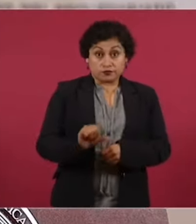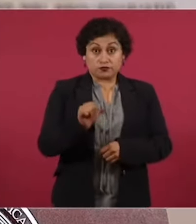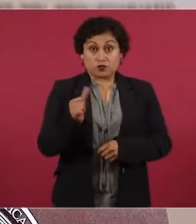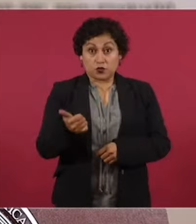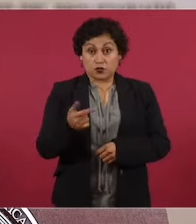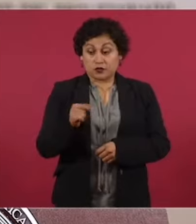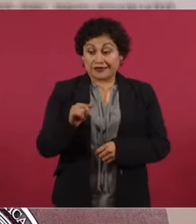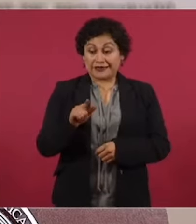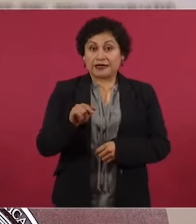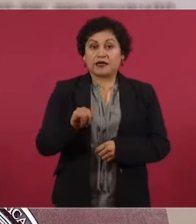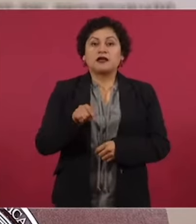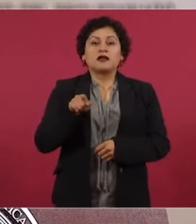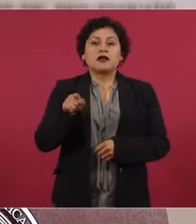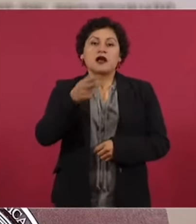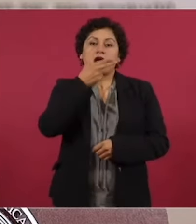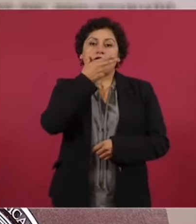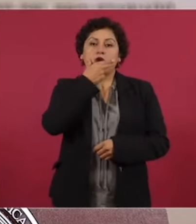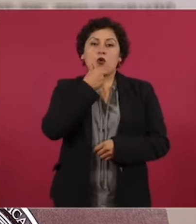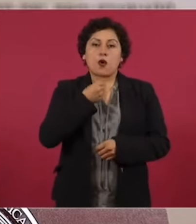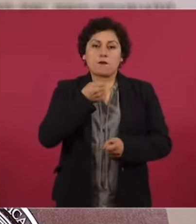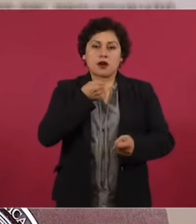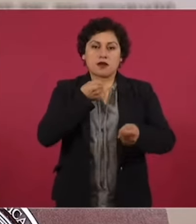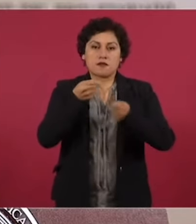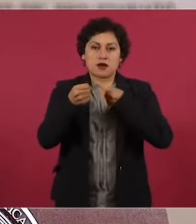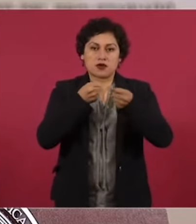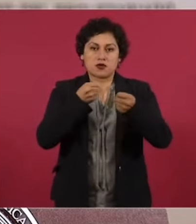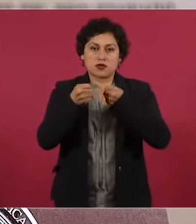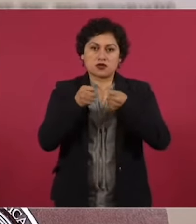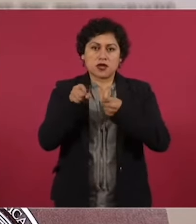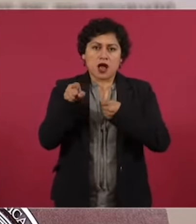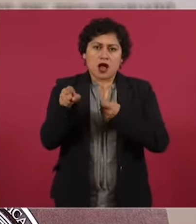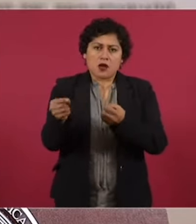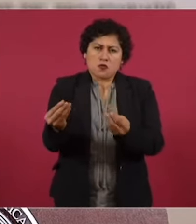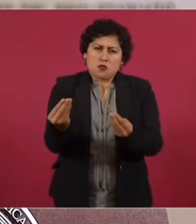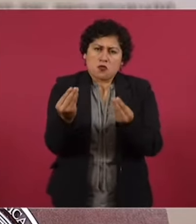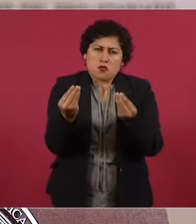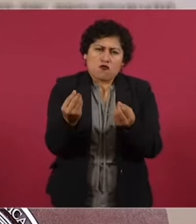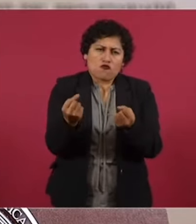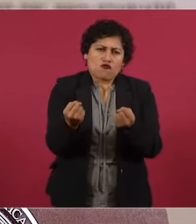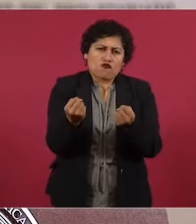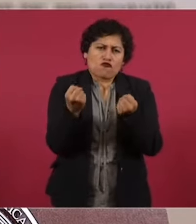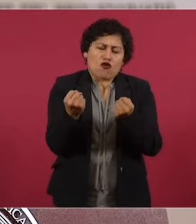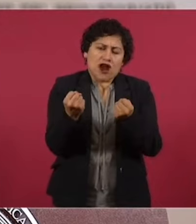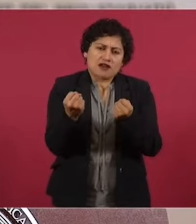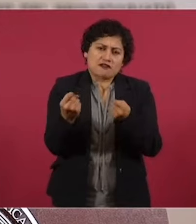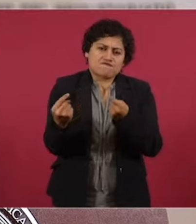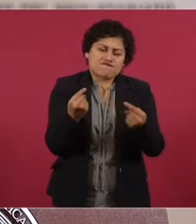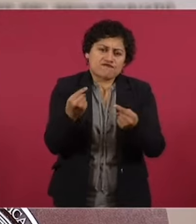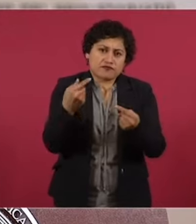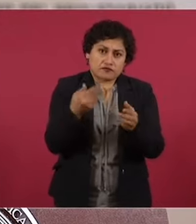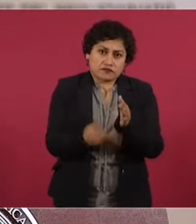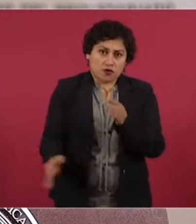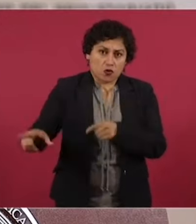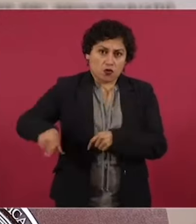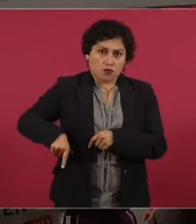un periodista, hay que decir, muy crítico de este gobierno, vean lo que dijo hace unas semanas.